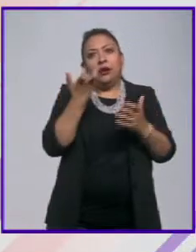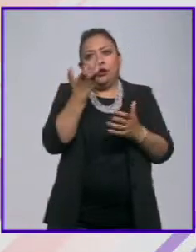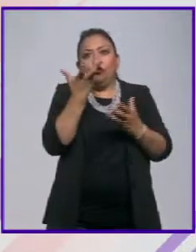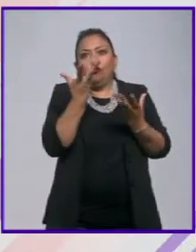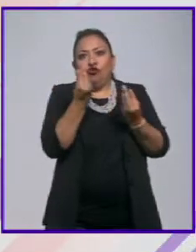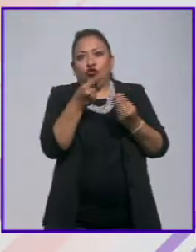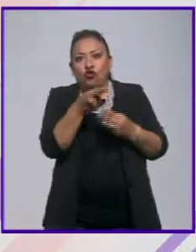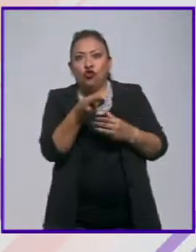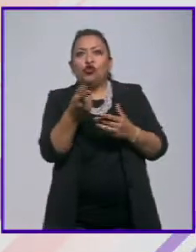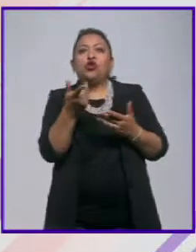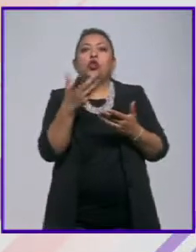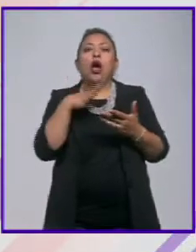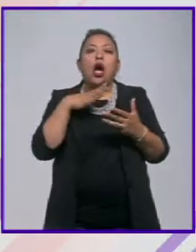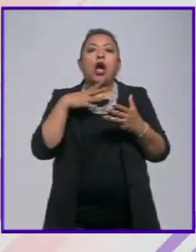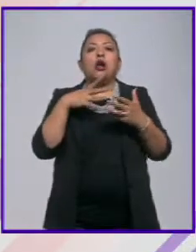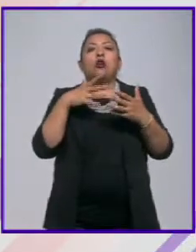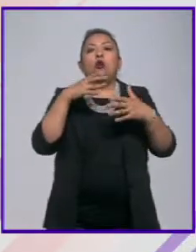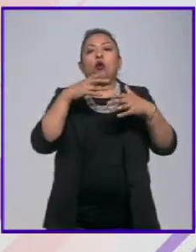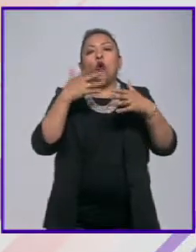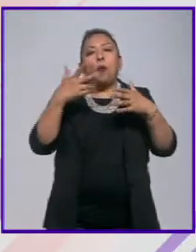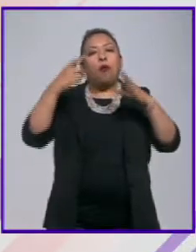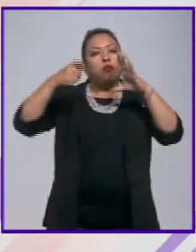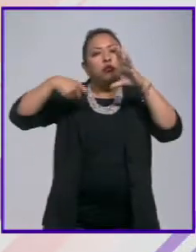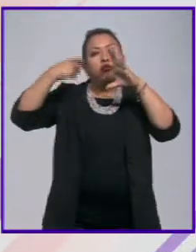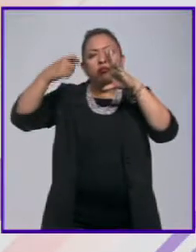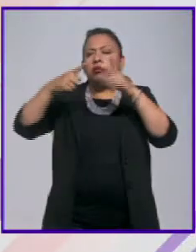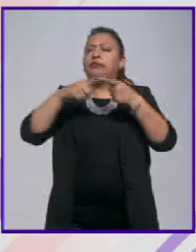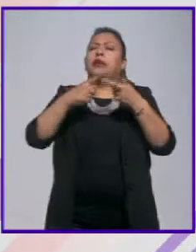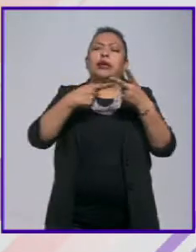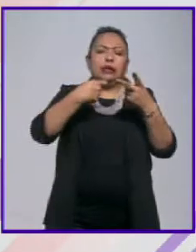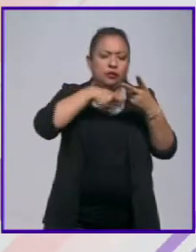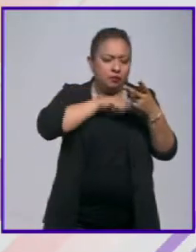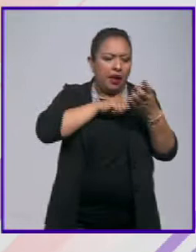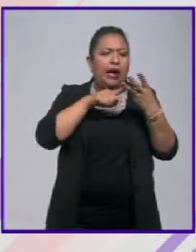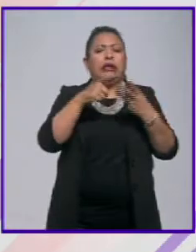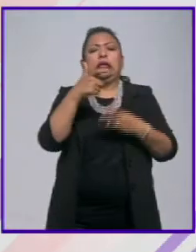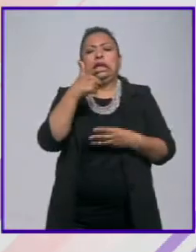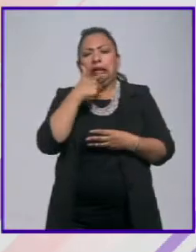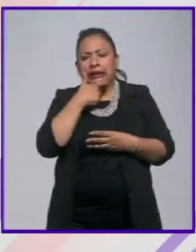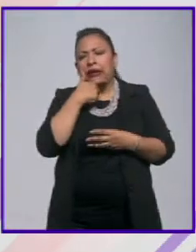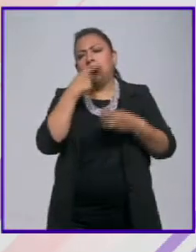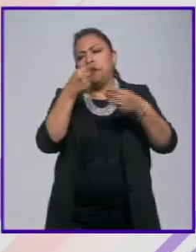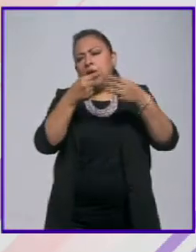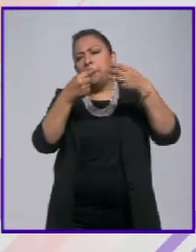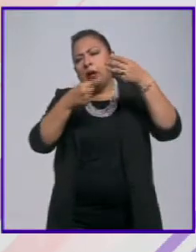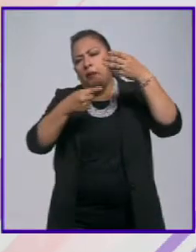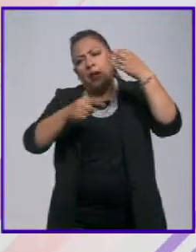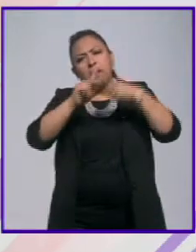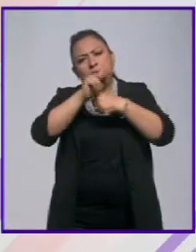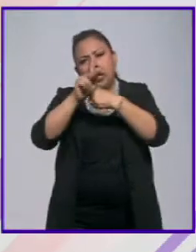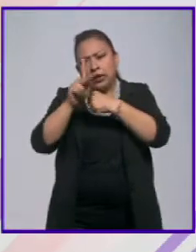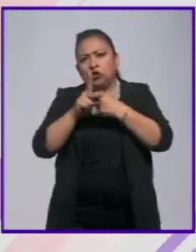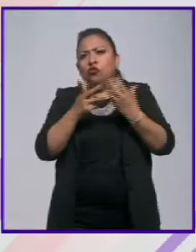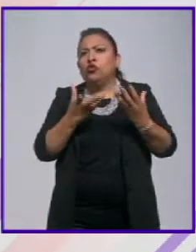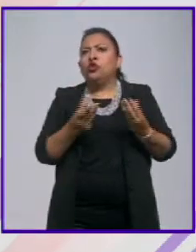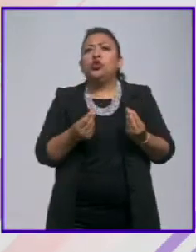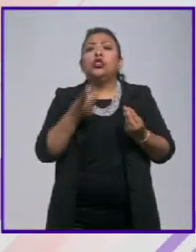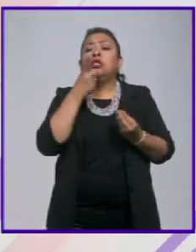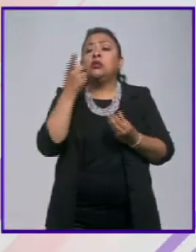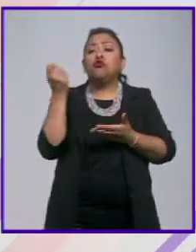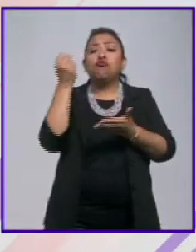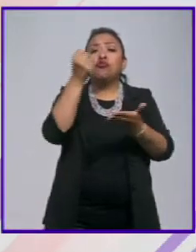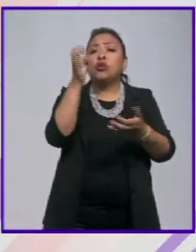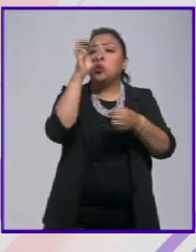la producción importante que hay cinematográfica en España en Inglaterra es decir hay países que no tienen un